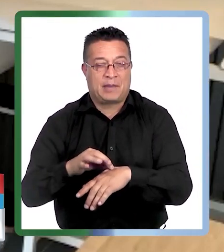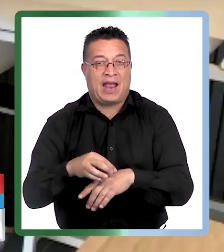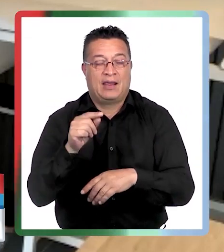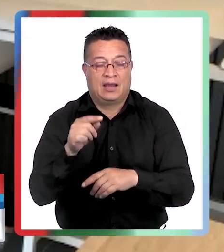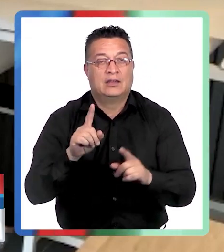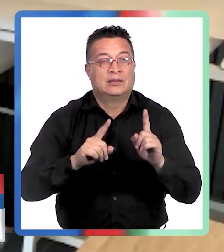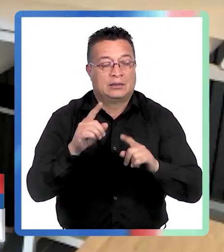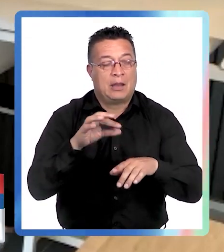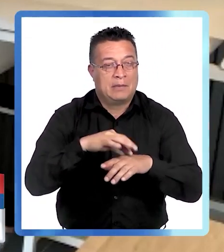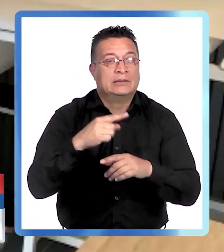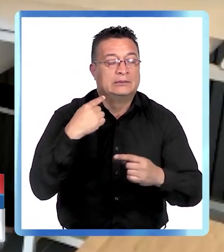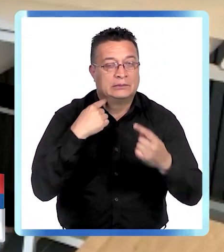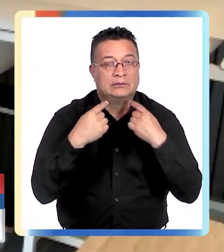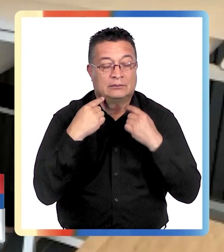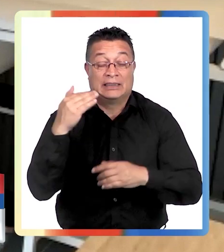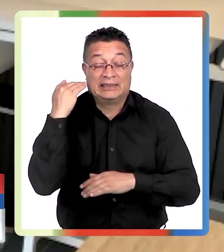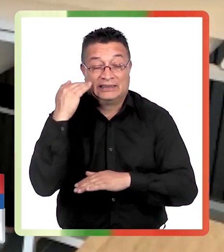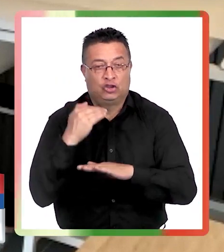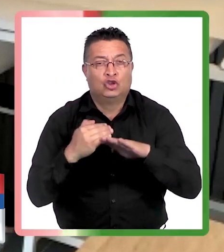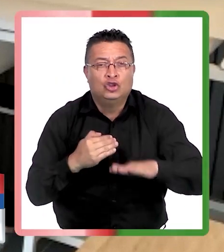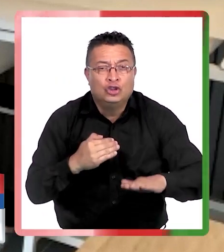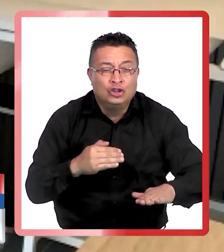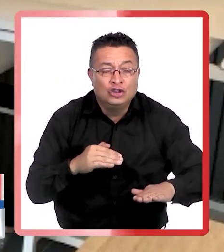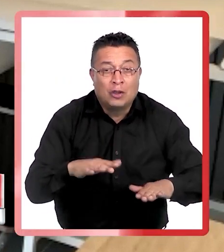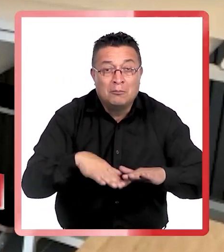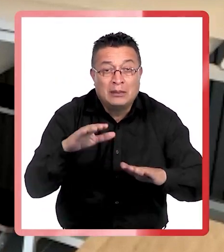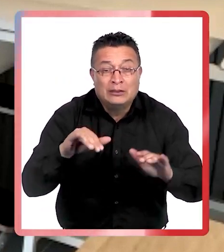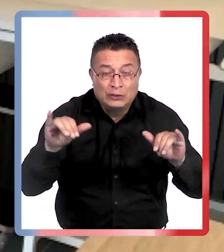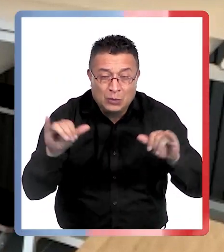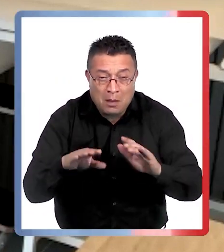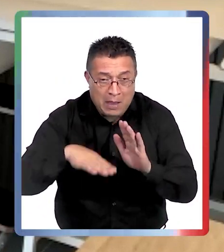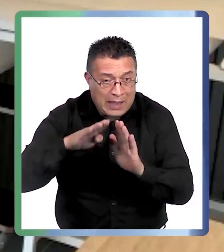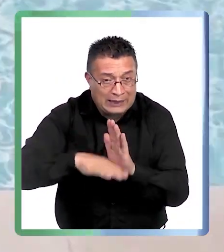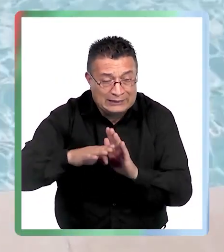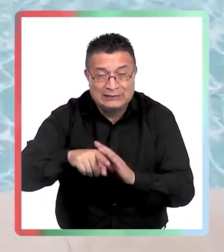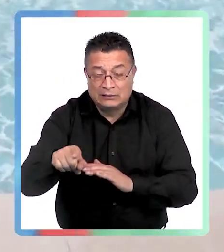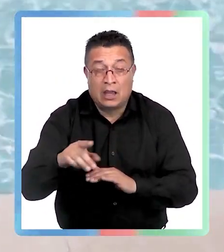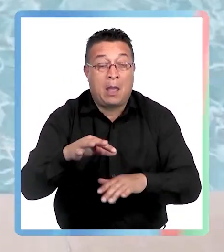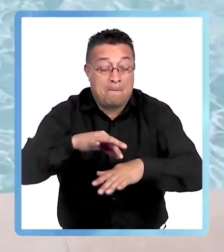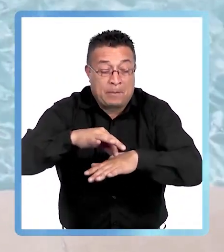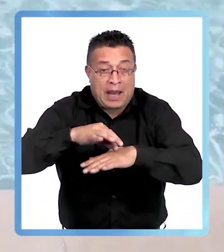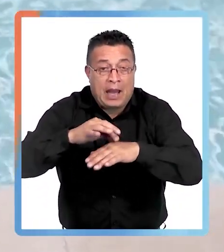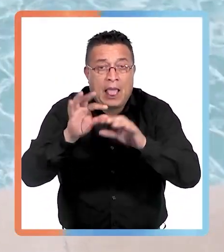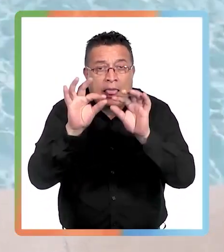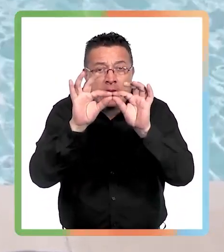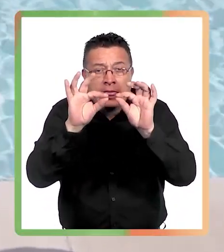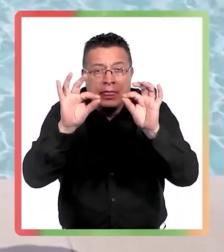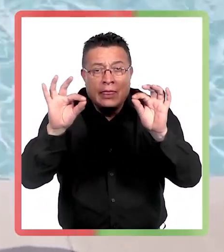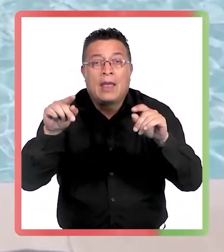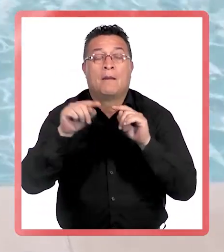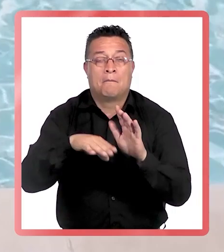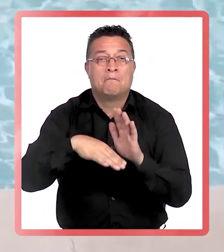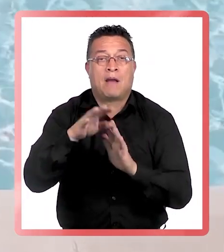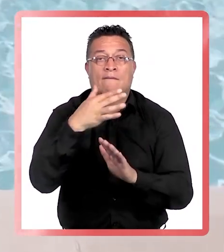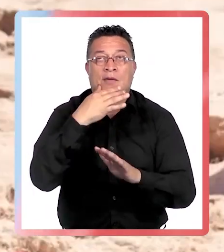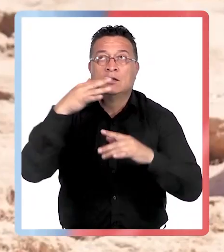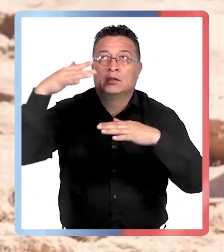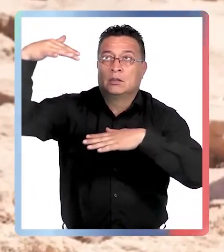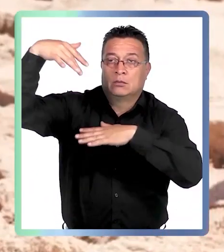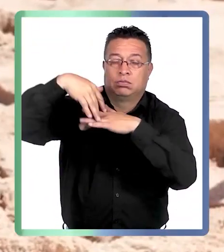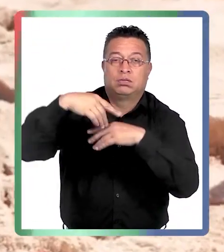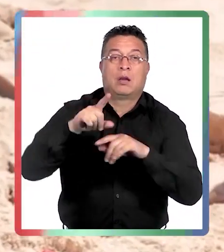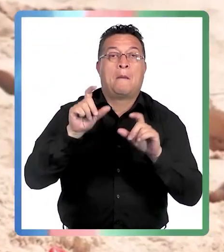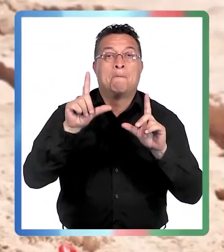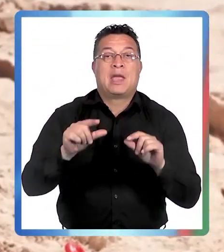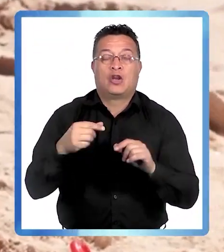alteraciones en la piel. Y en los niños chiquititos, sobre todo los más pequeños, su piel es más delgada, entonces esto es más fácil y tienen menos como